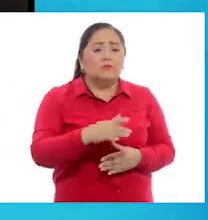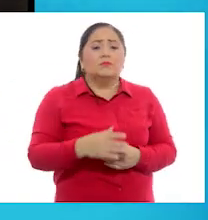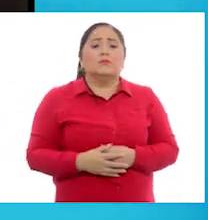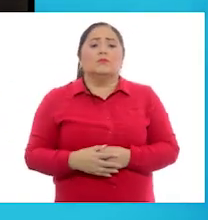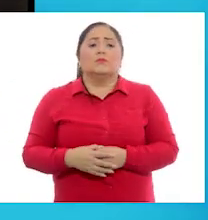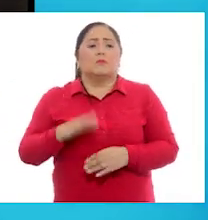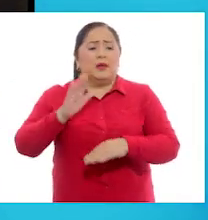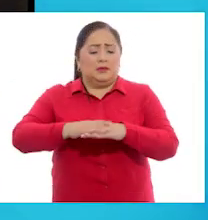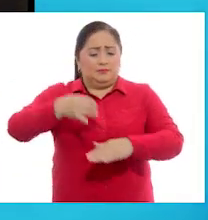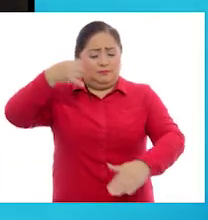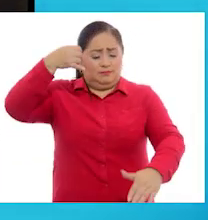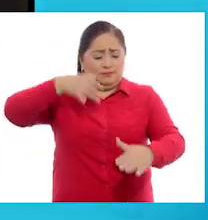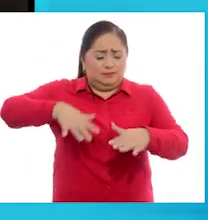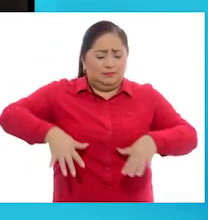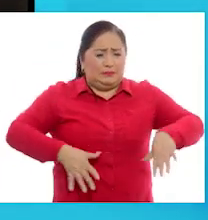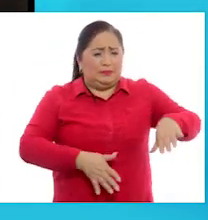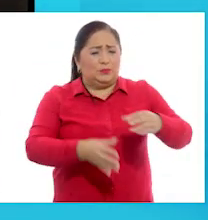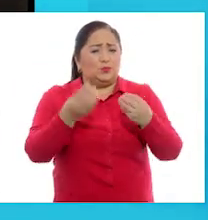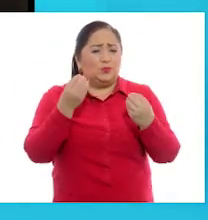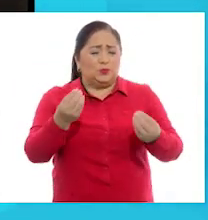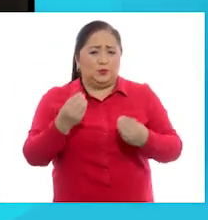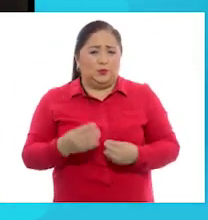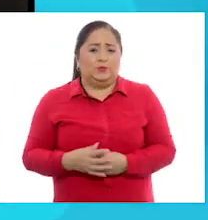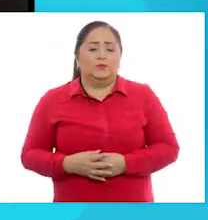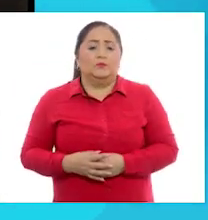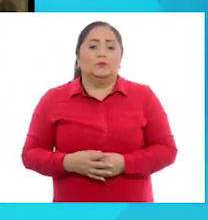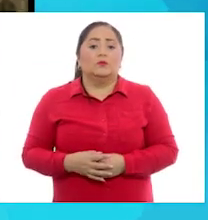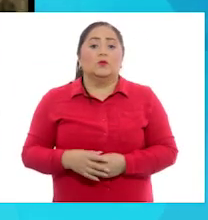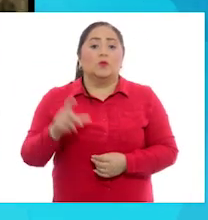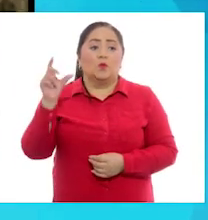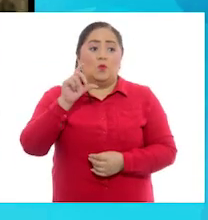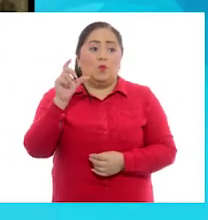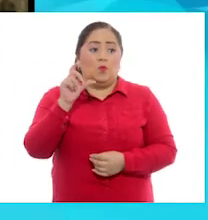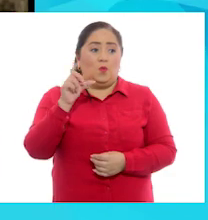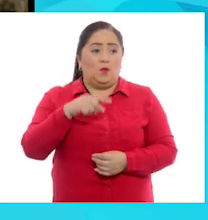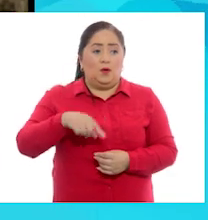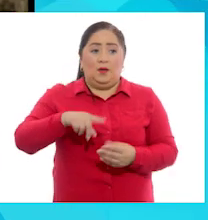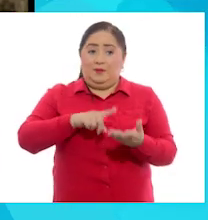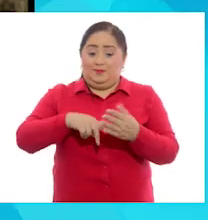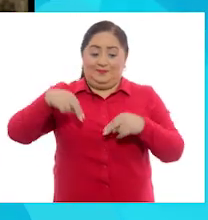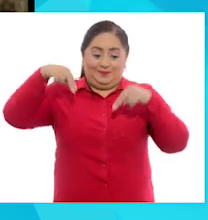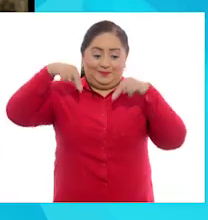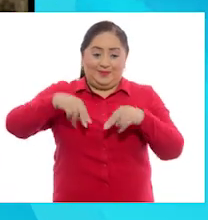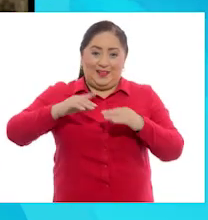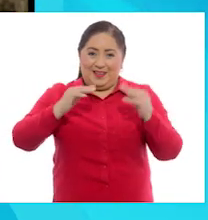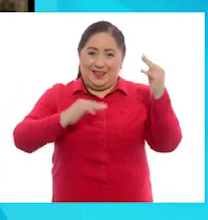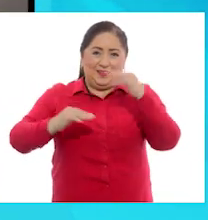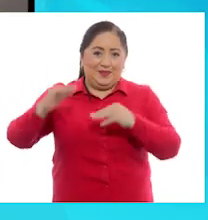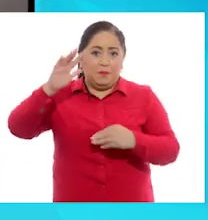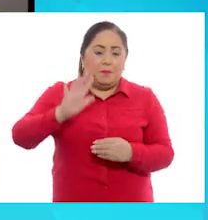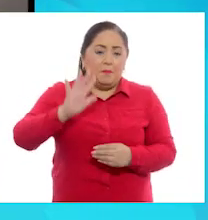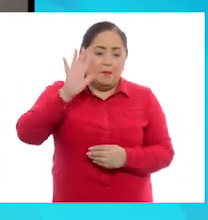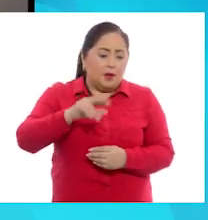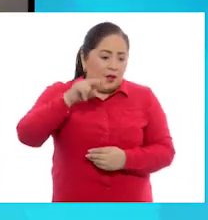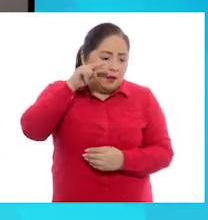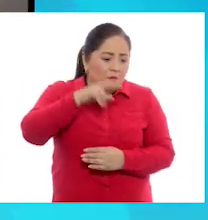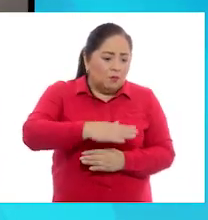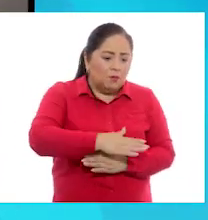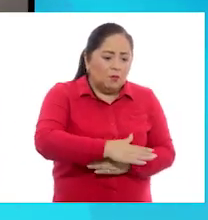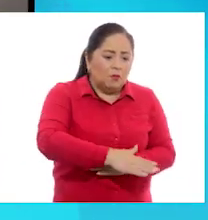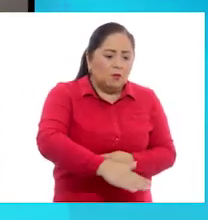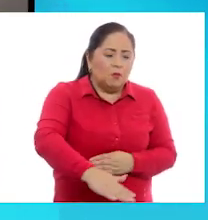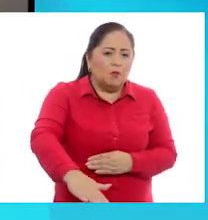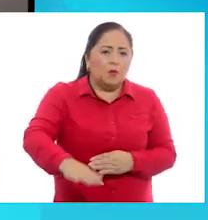más profundas de todo el mundo. Cuando uno ve todo desde arriba, parece que desde abajo